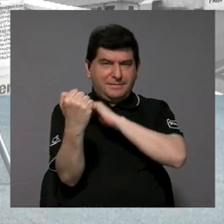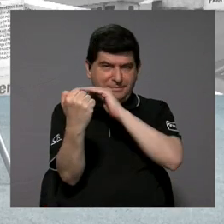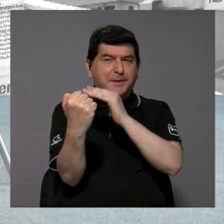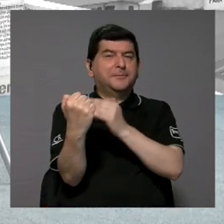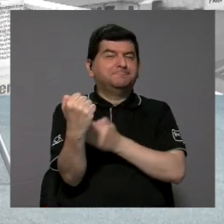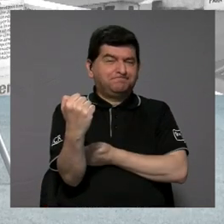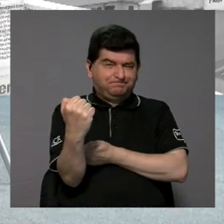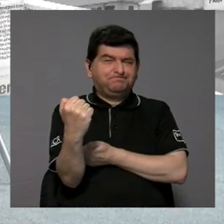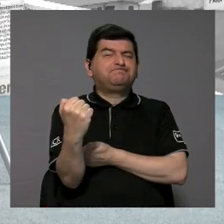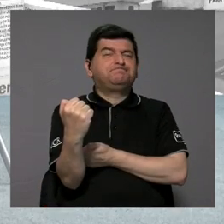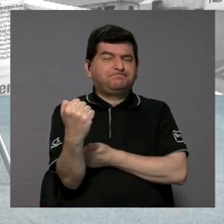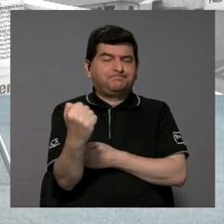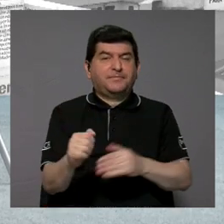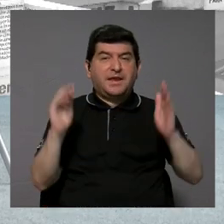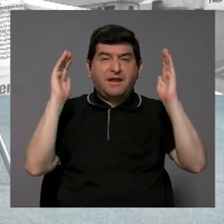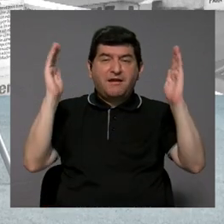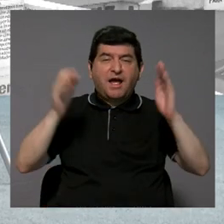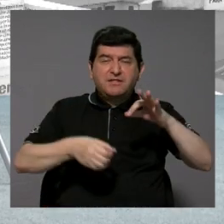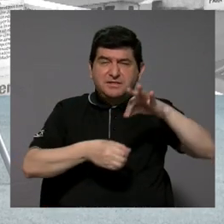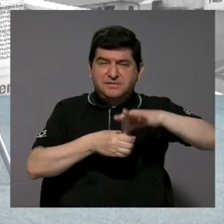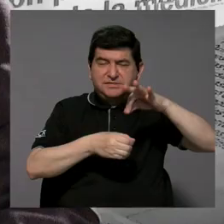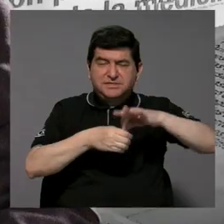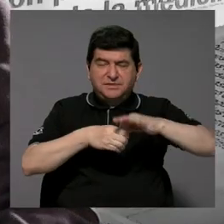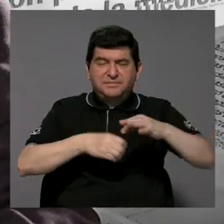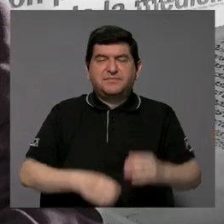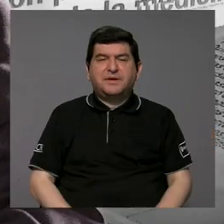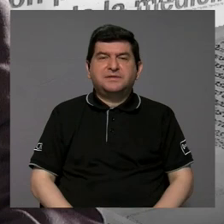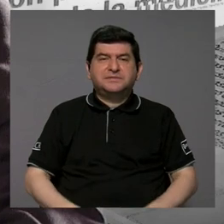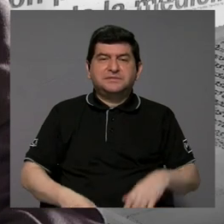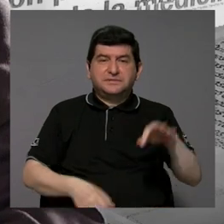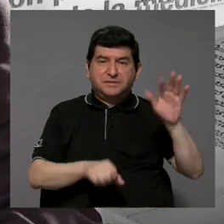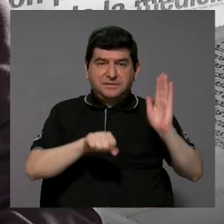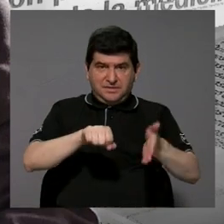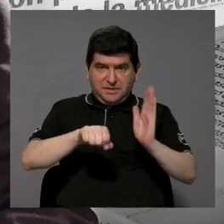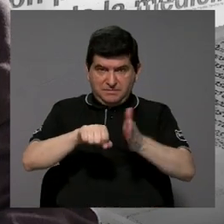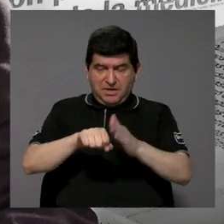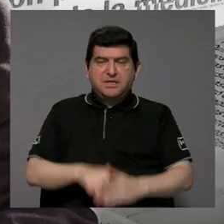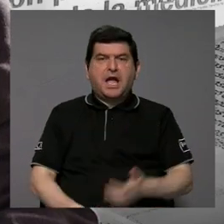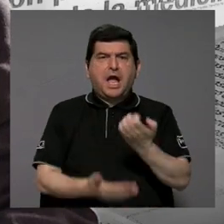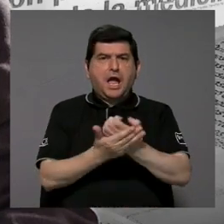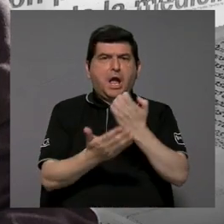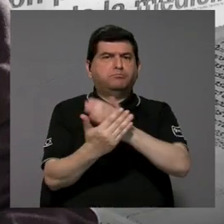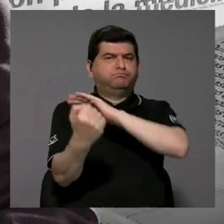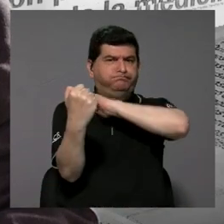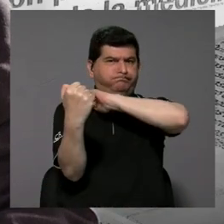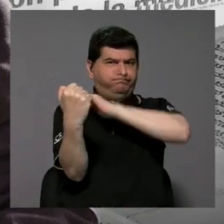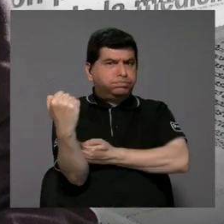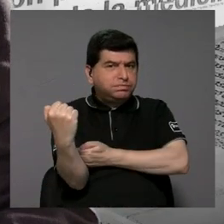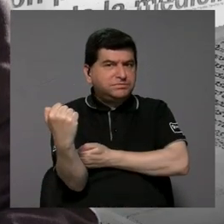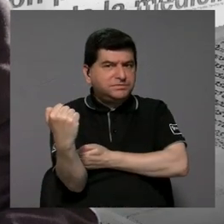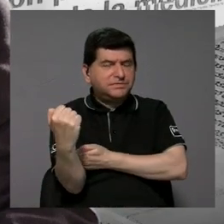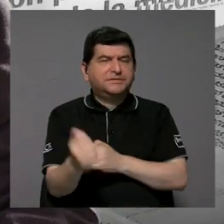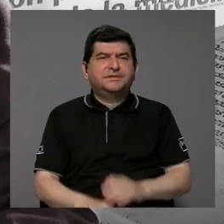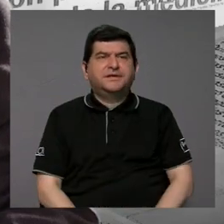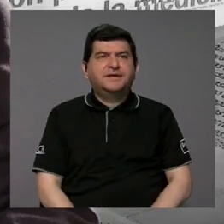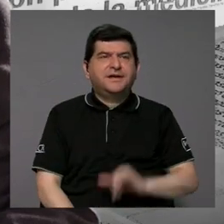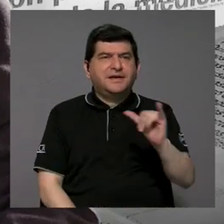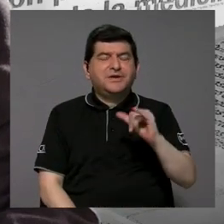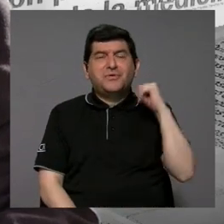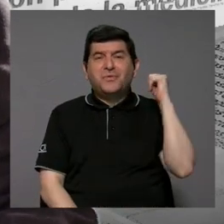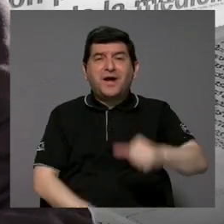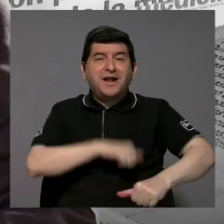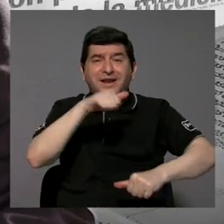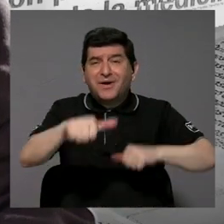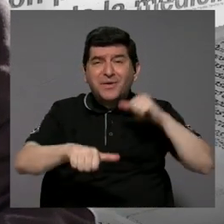de las grandes plantaciones de piña, económicamente muy grande, que es como una pelea